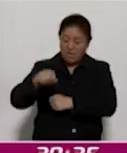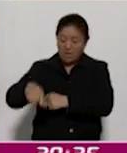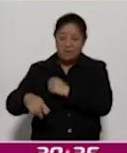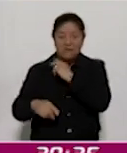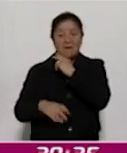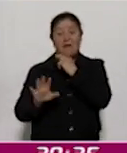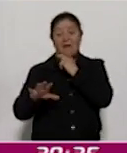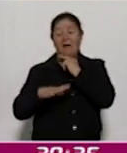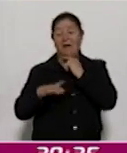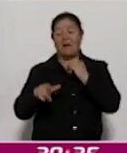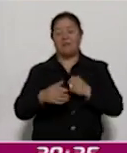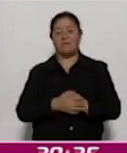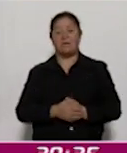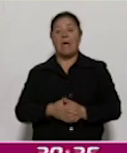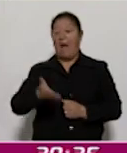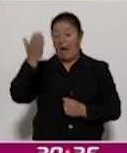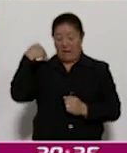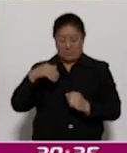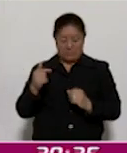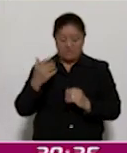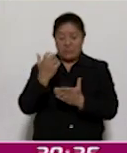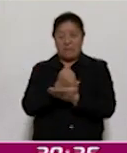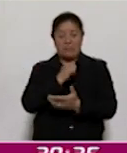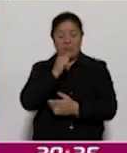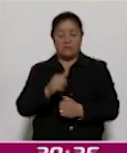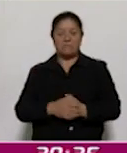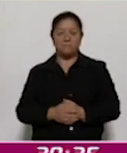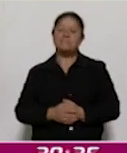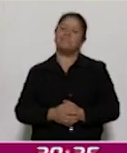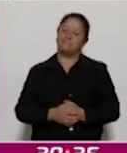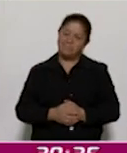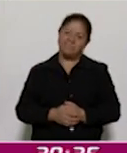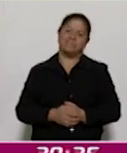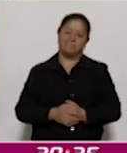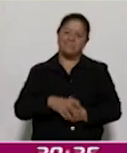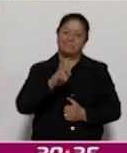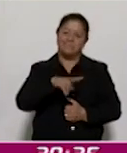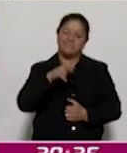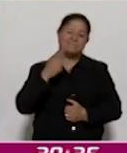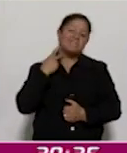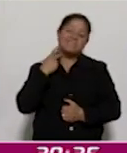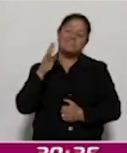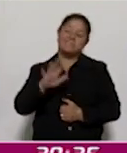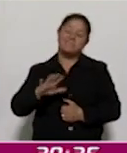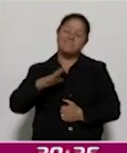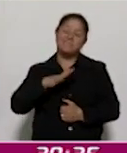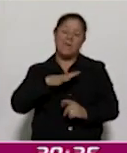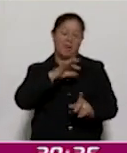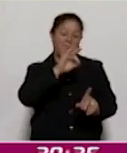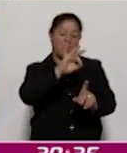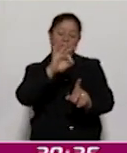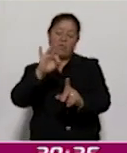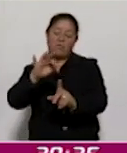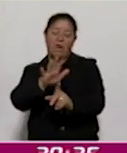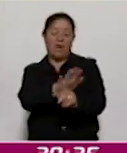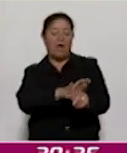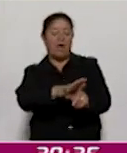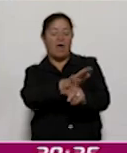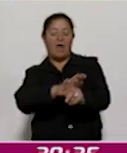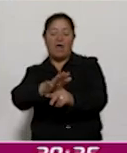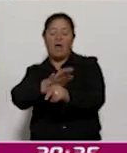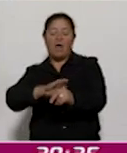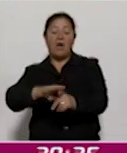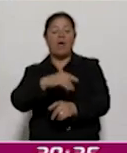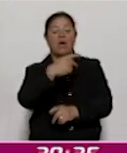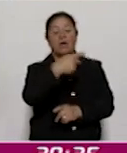Es importante mencionar esto, que las políticas incidan directamente en las comunidades, en los estudiantes, los estudiantes incidan en sus hogares,